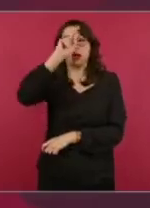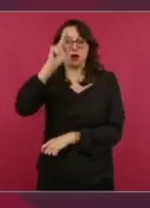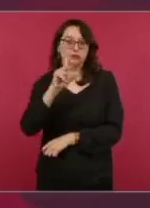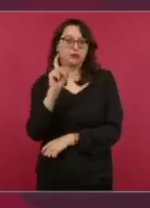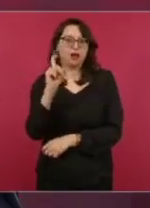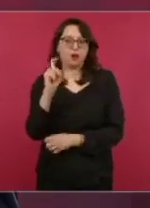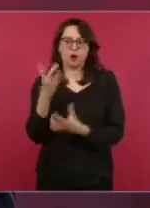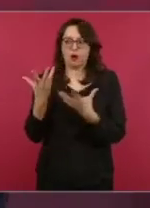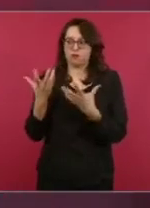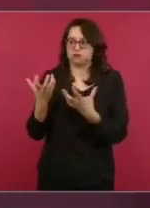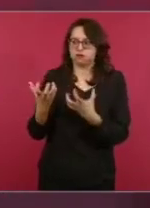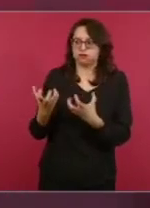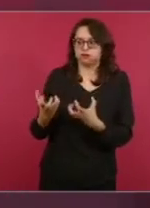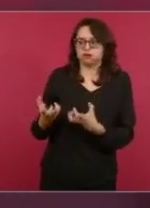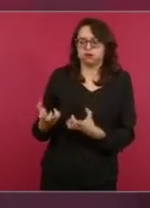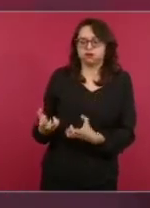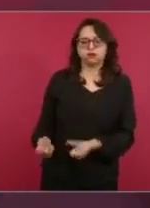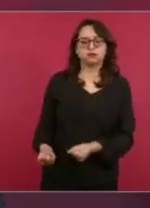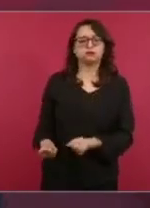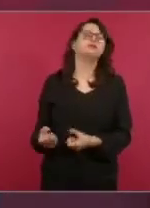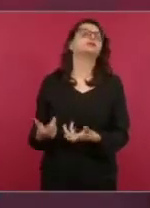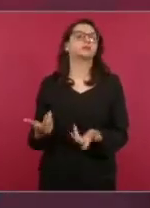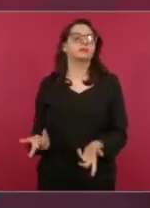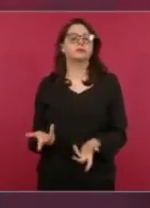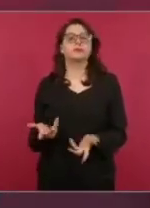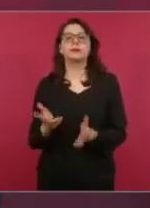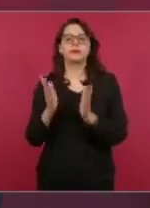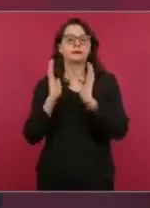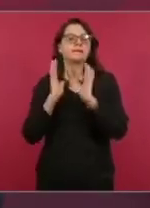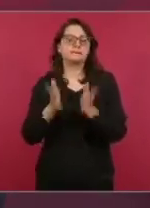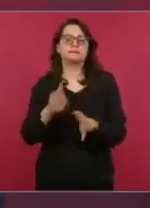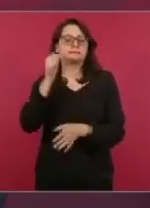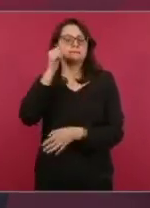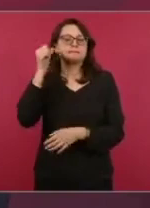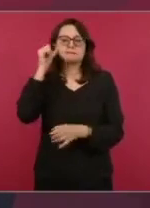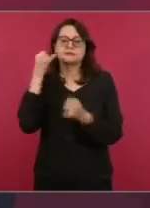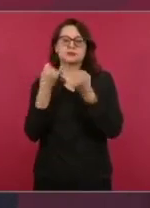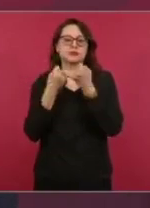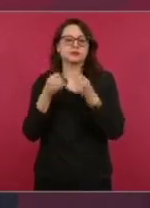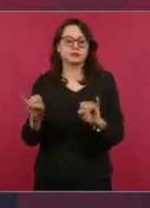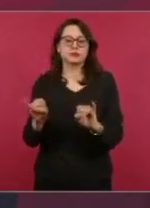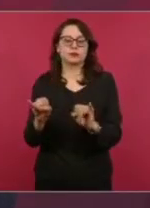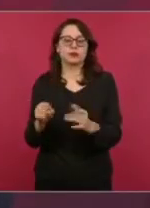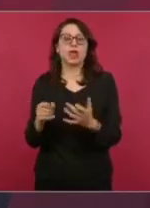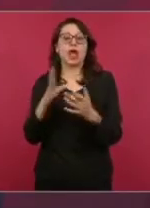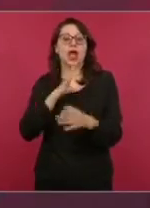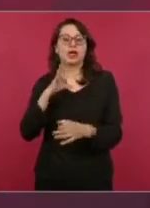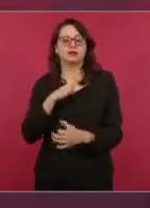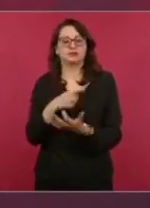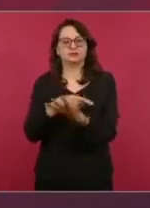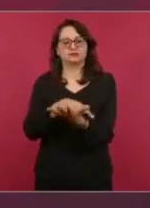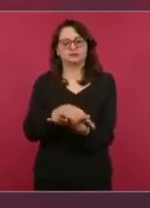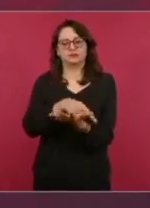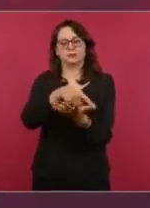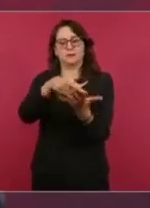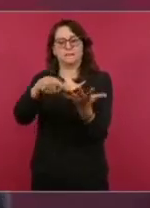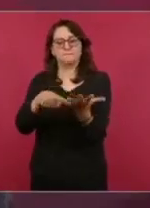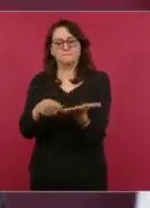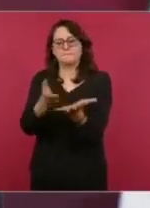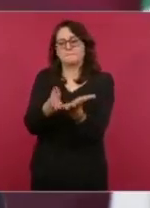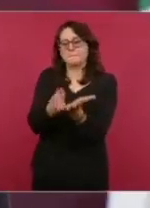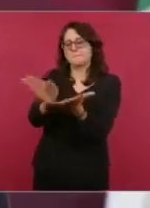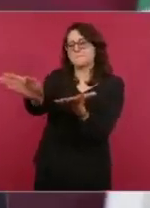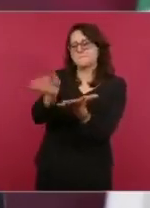Esto va a ayudar, ya quitamos el tapón, ayer se echaron a andar